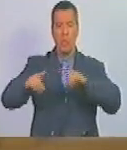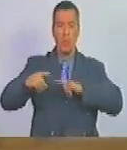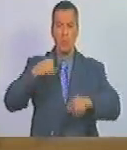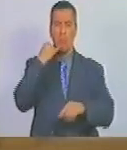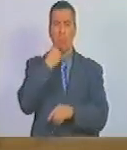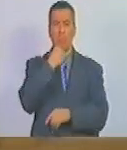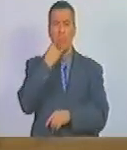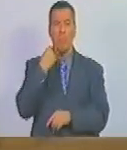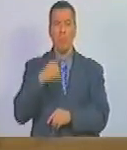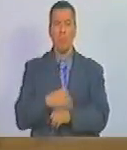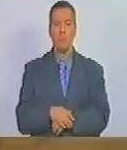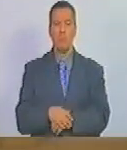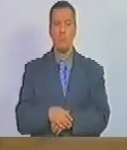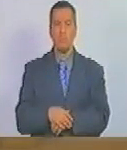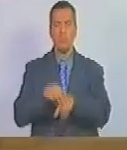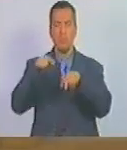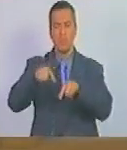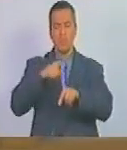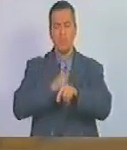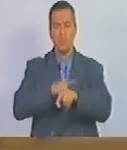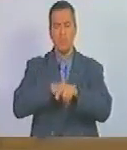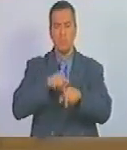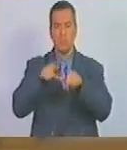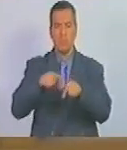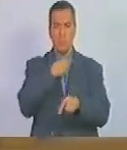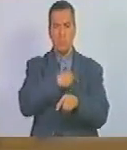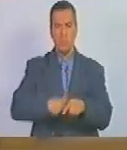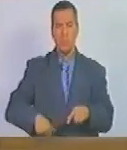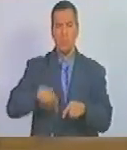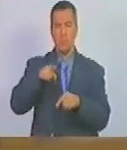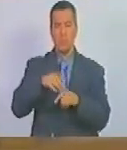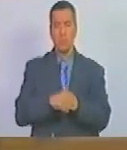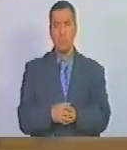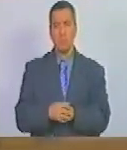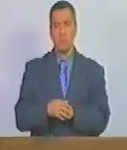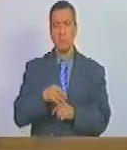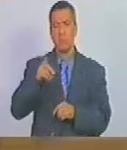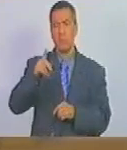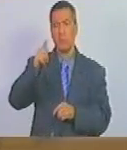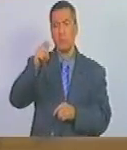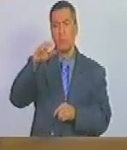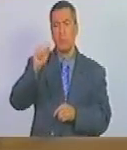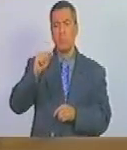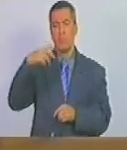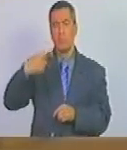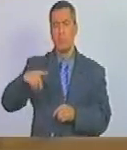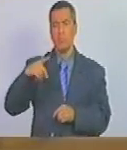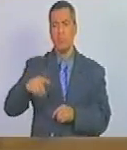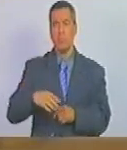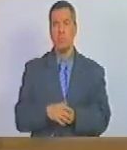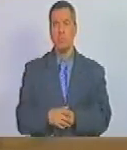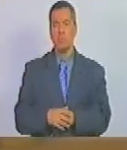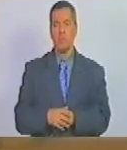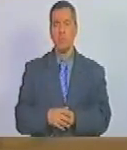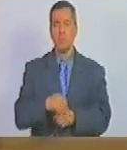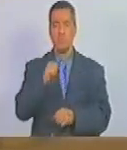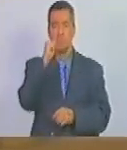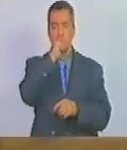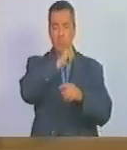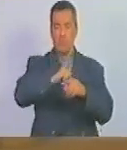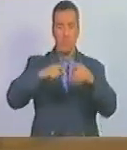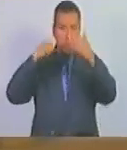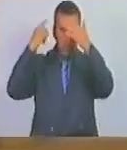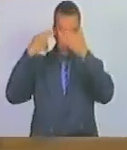Israel como ahora que el presidente sionista de la ultraderecha terrorista